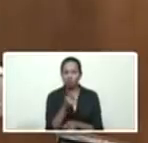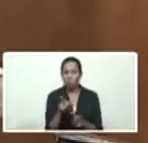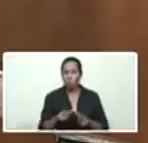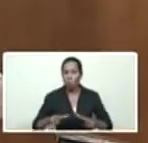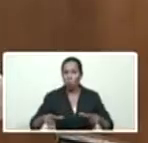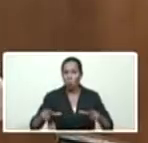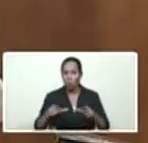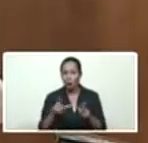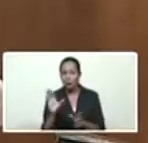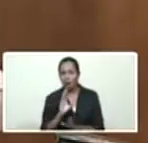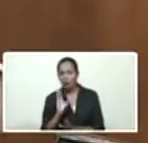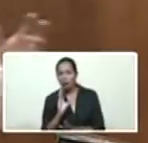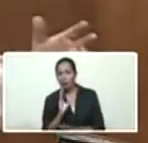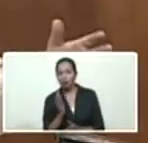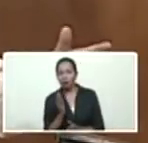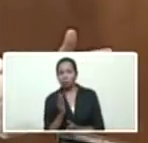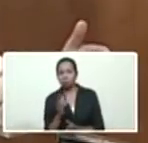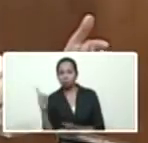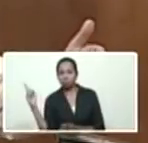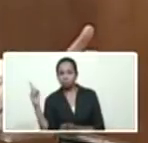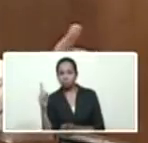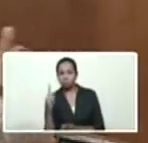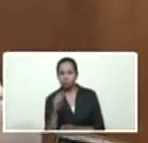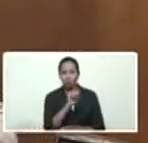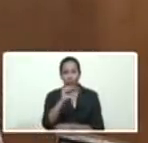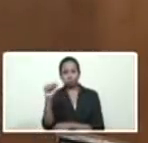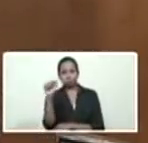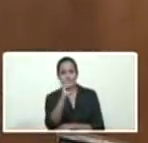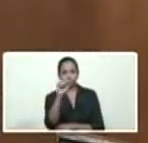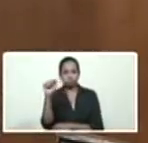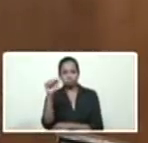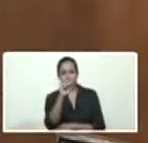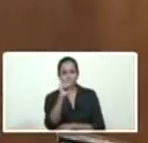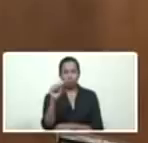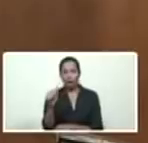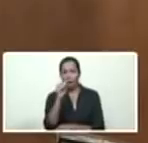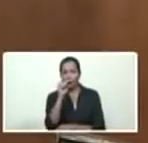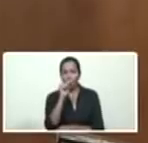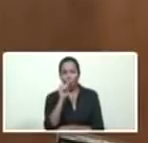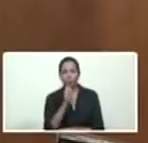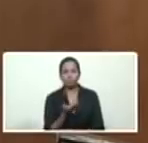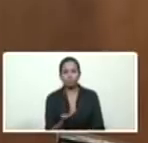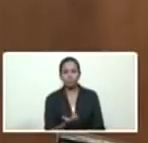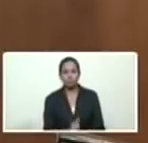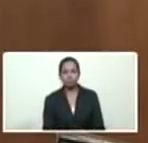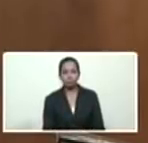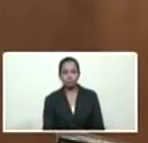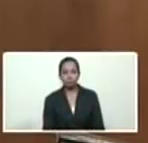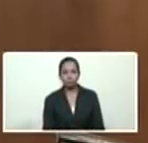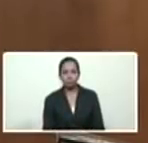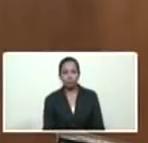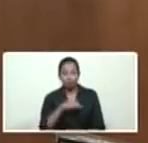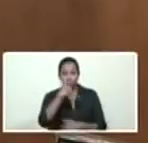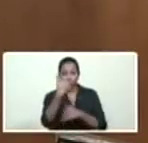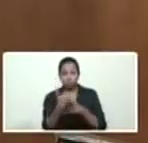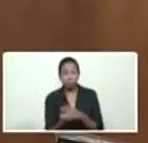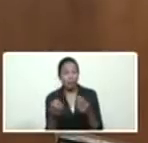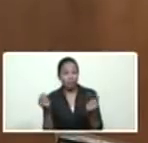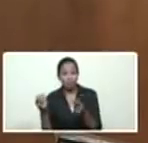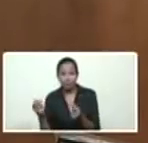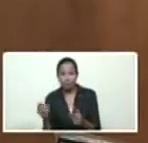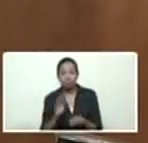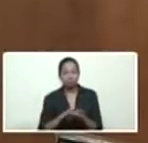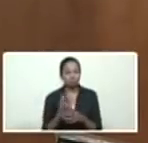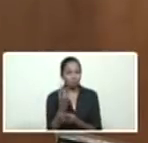de Caracas, llegando un camión de 10.000 litros. En un plan de emergencia para distribuir agua.